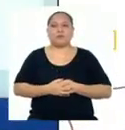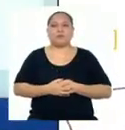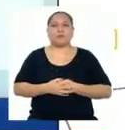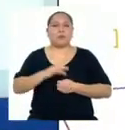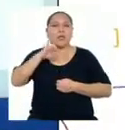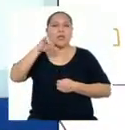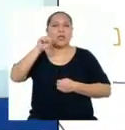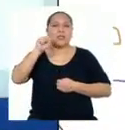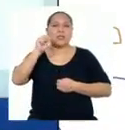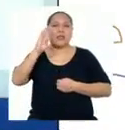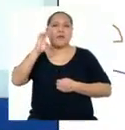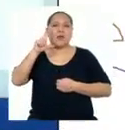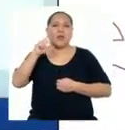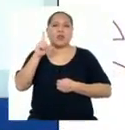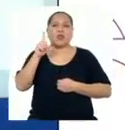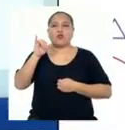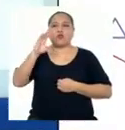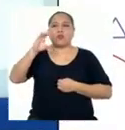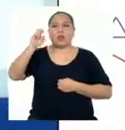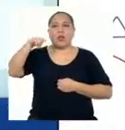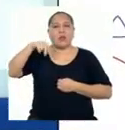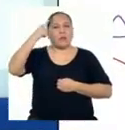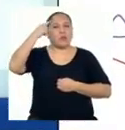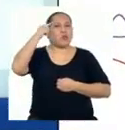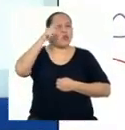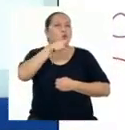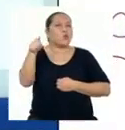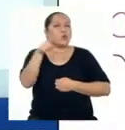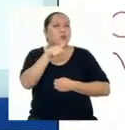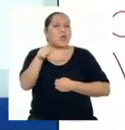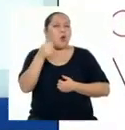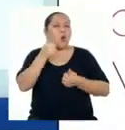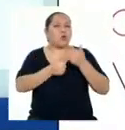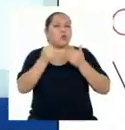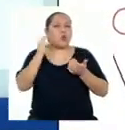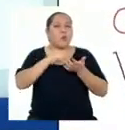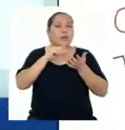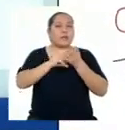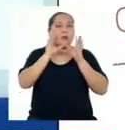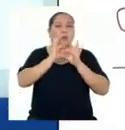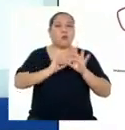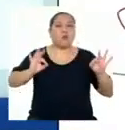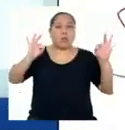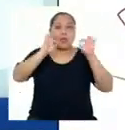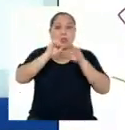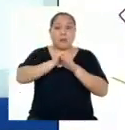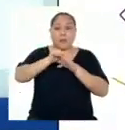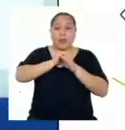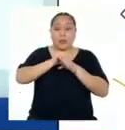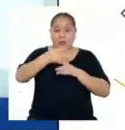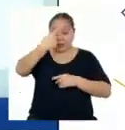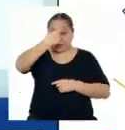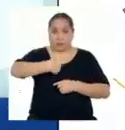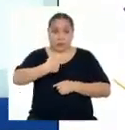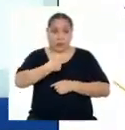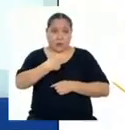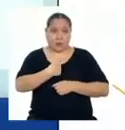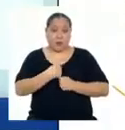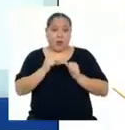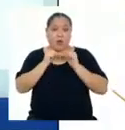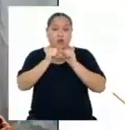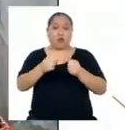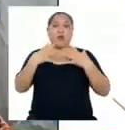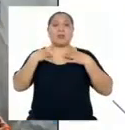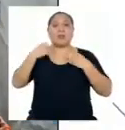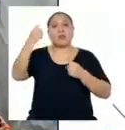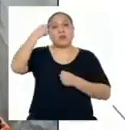Isabel y Luciana, ¿cuáles creen ustedes que son los principales hábitos que debería uno tener para mantener la salud